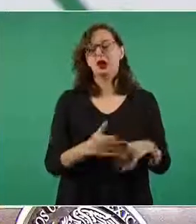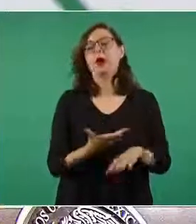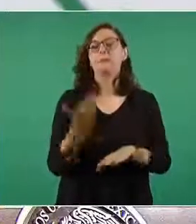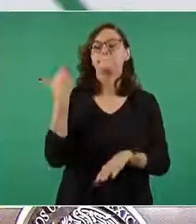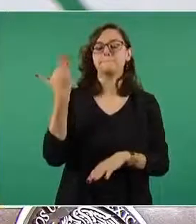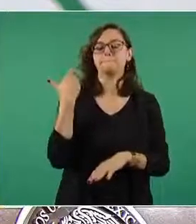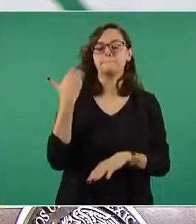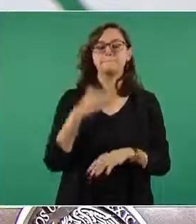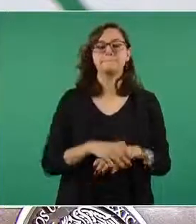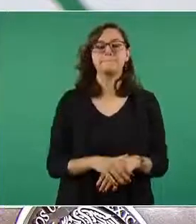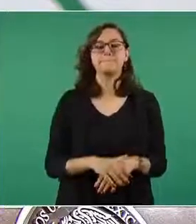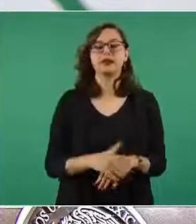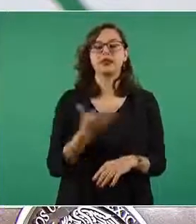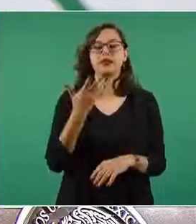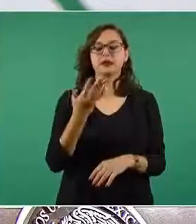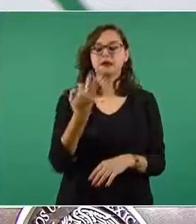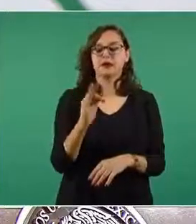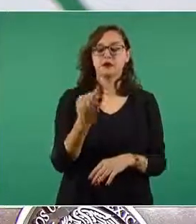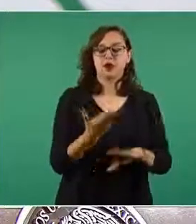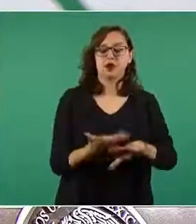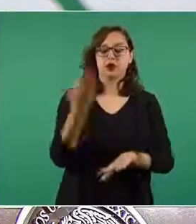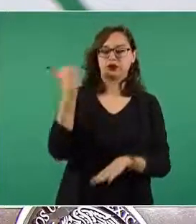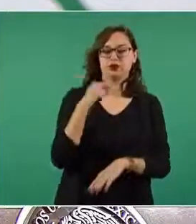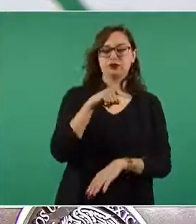fuerza aérea el día de febrero pasado